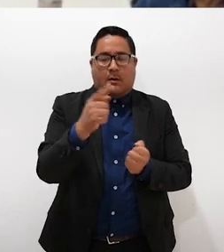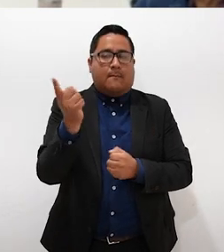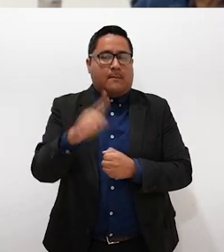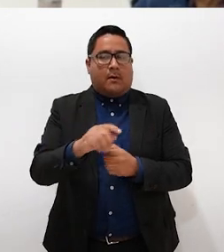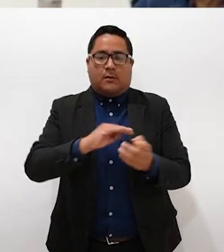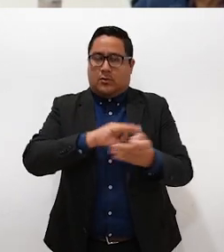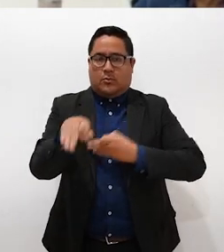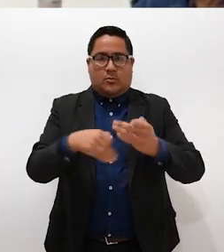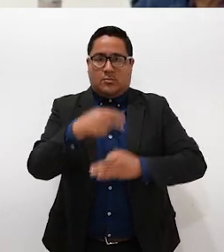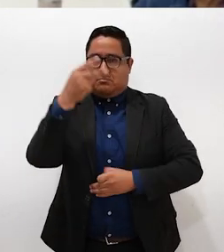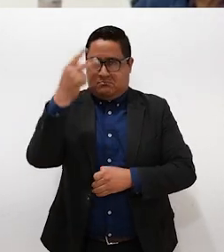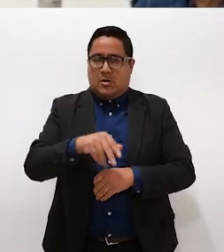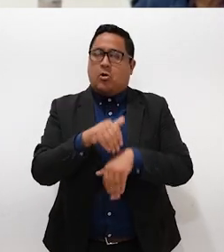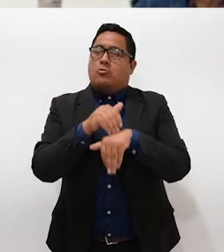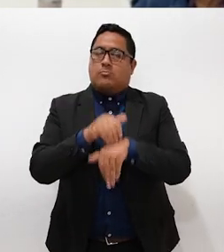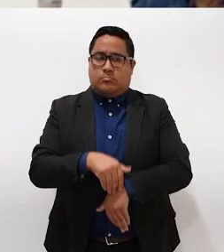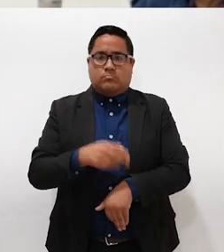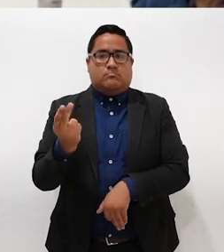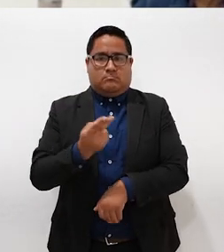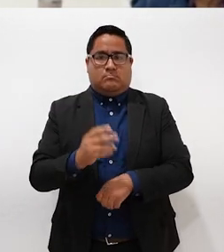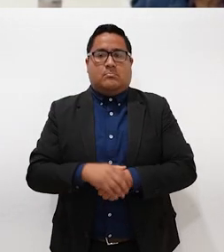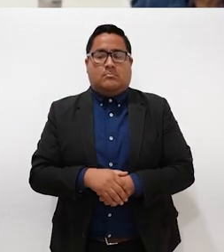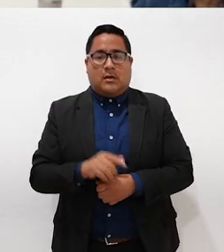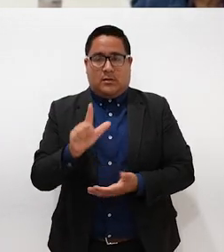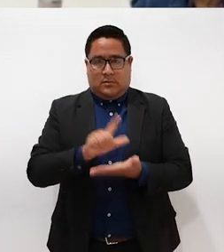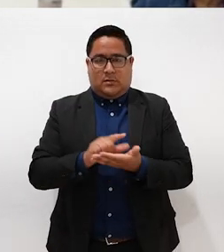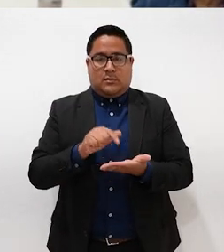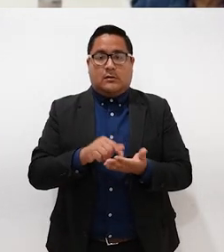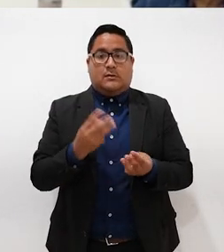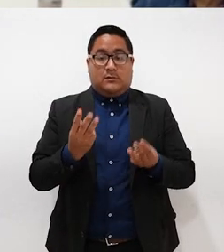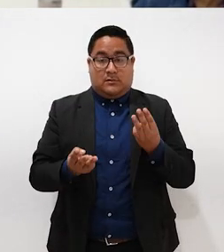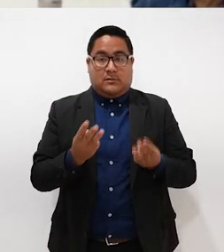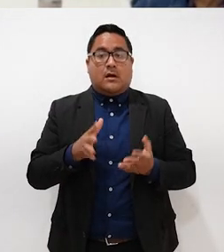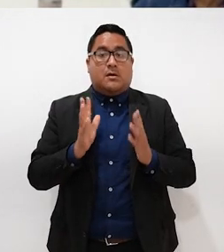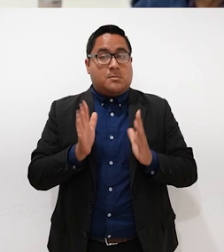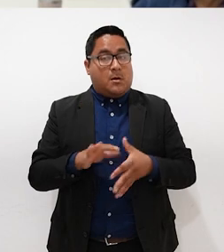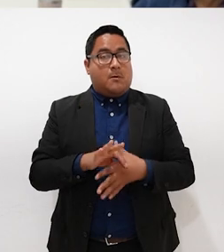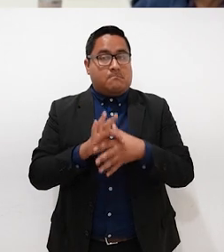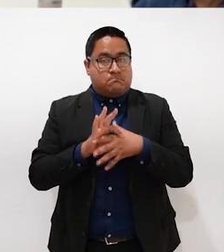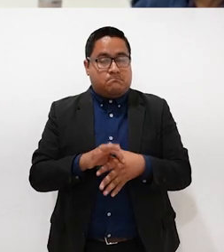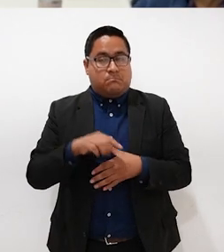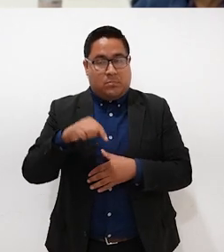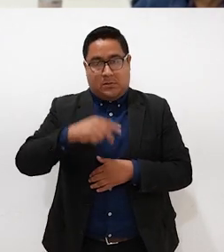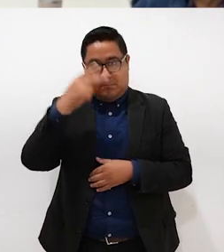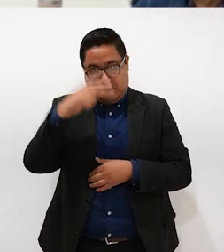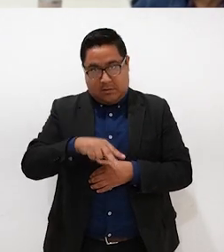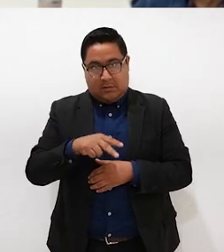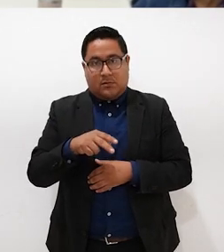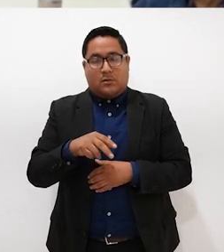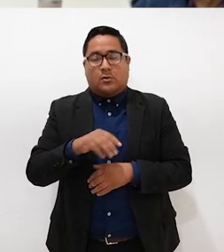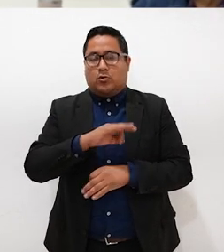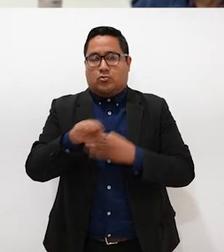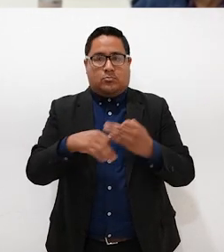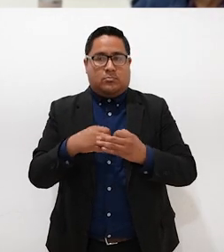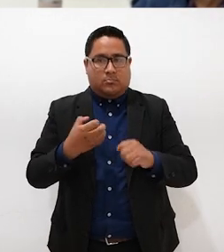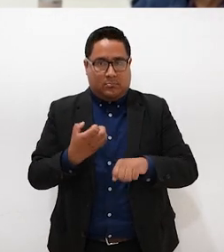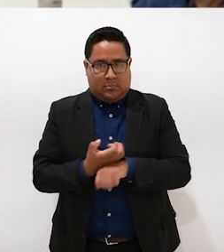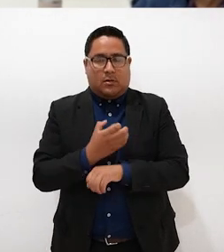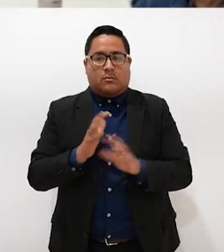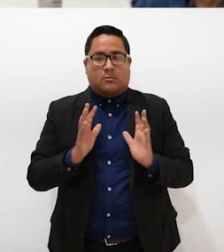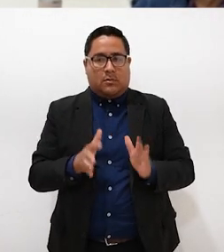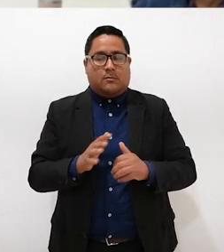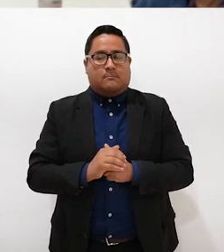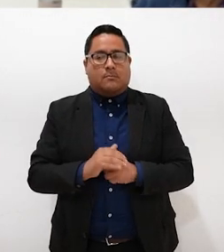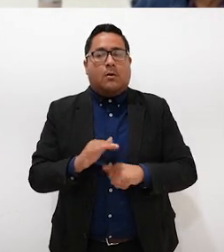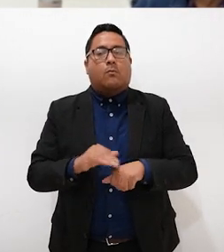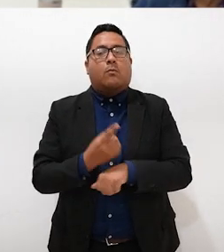nos va a regir en todo el país y pues que la 3D3 ya es un hecho en México y en todos los estados porque